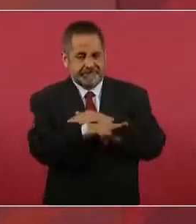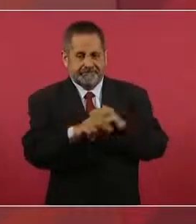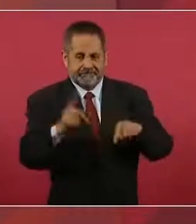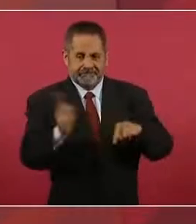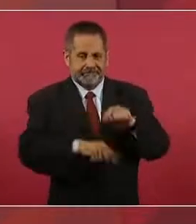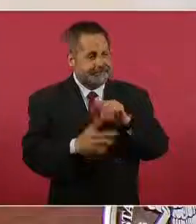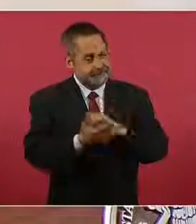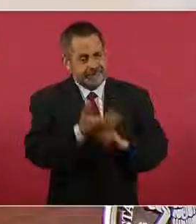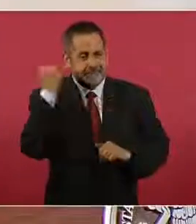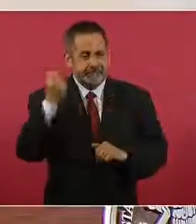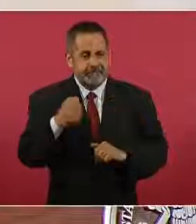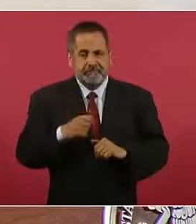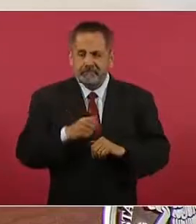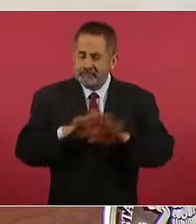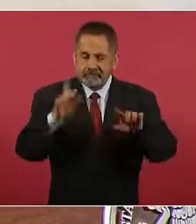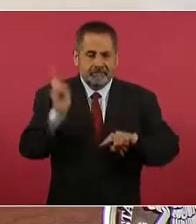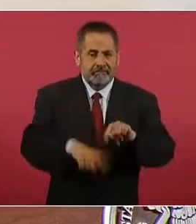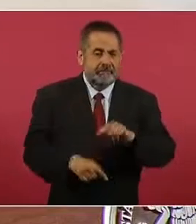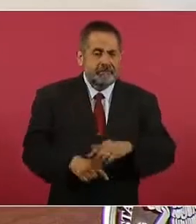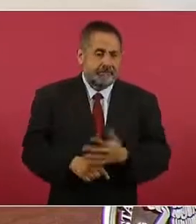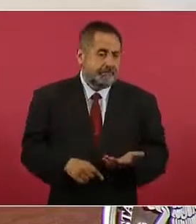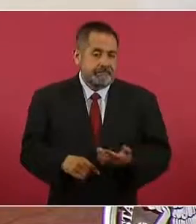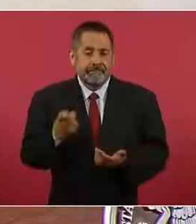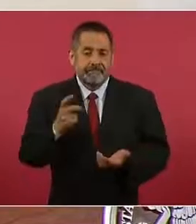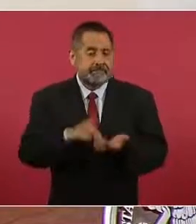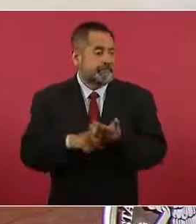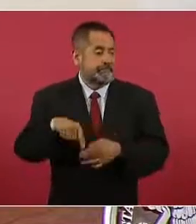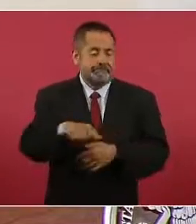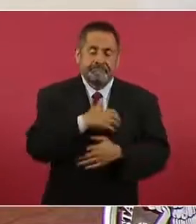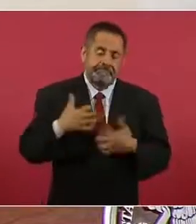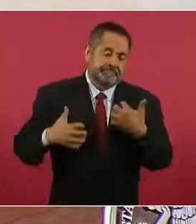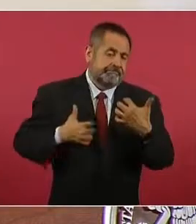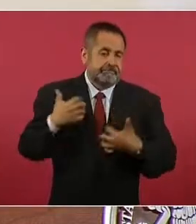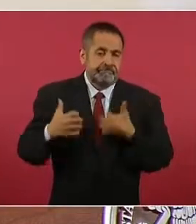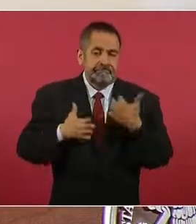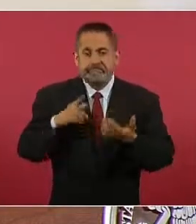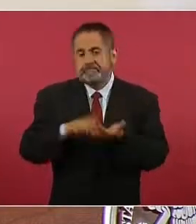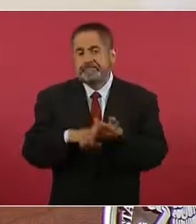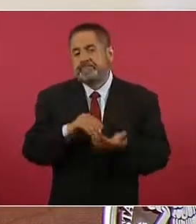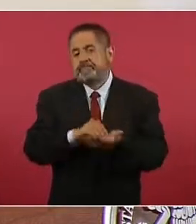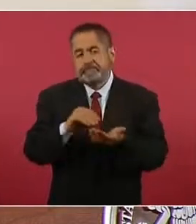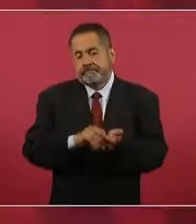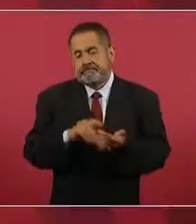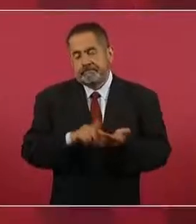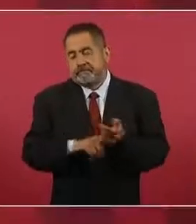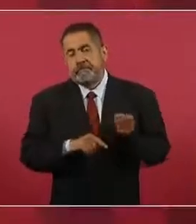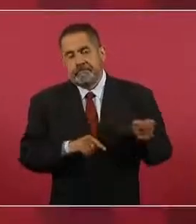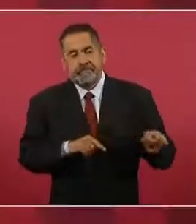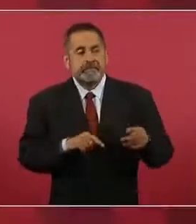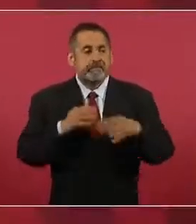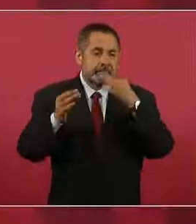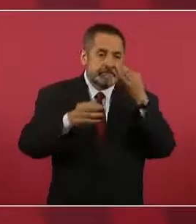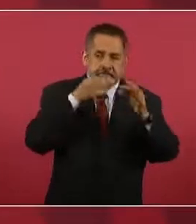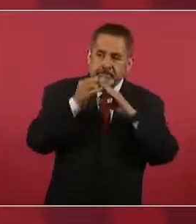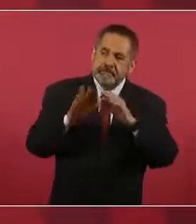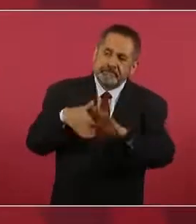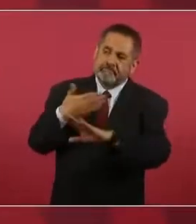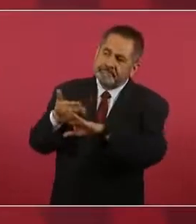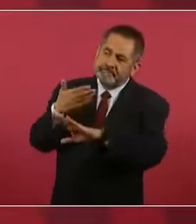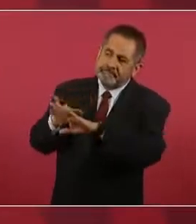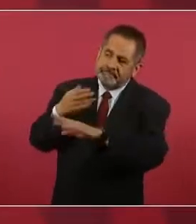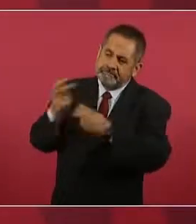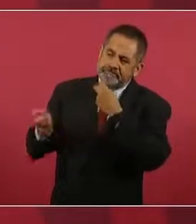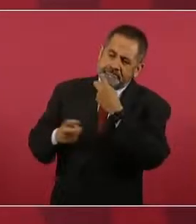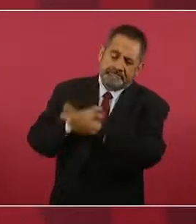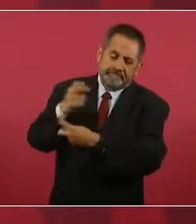molestias y siguen con sus campañas, pero